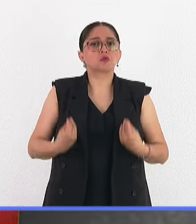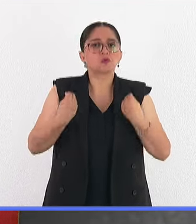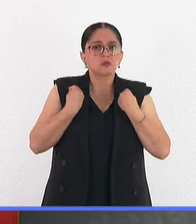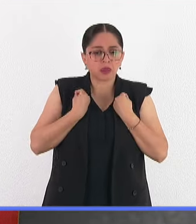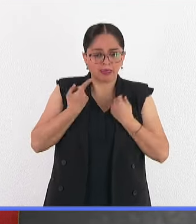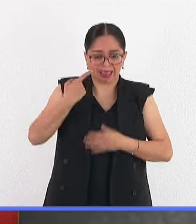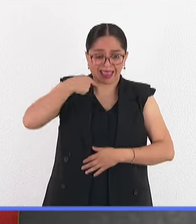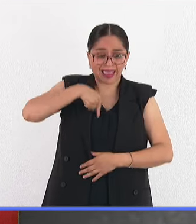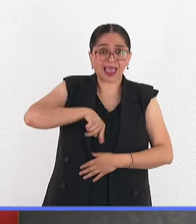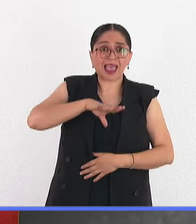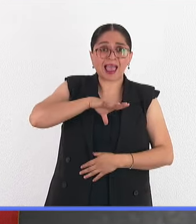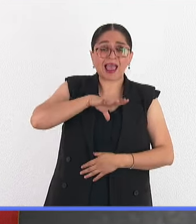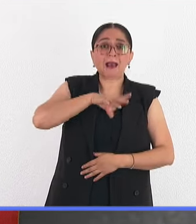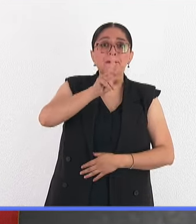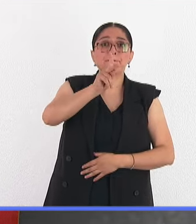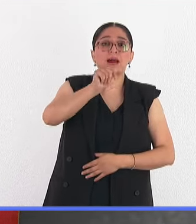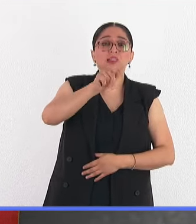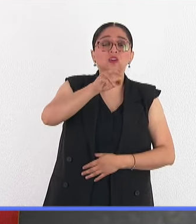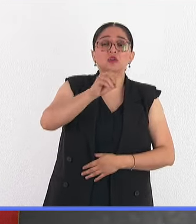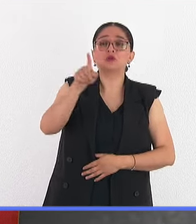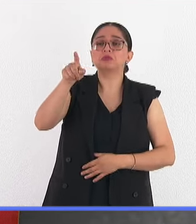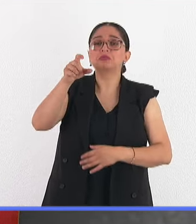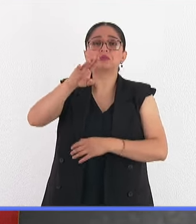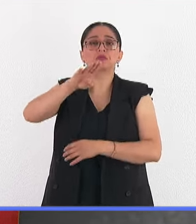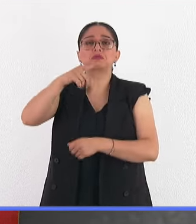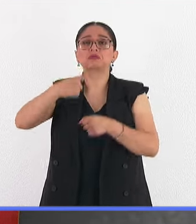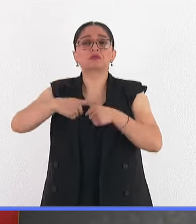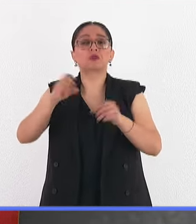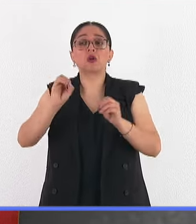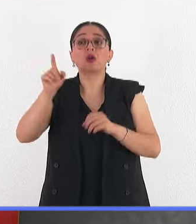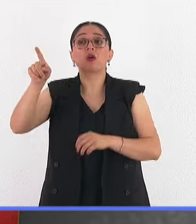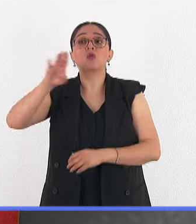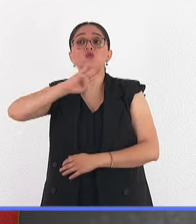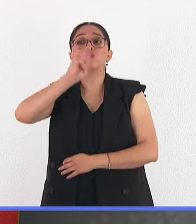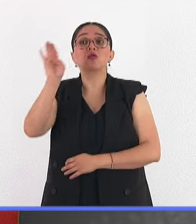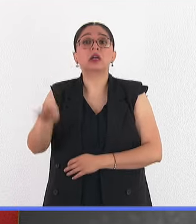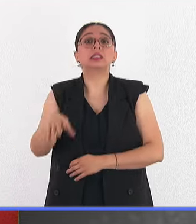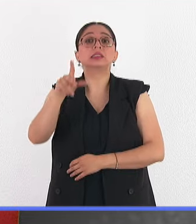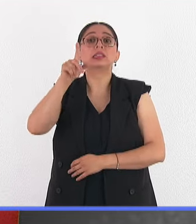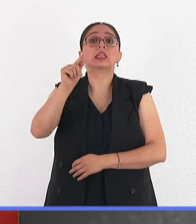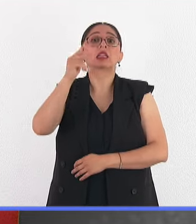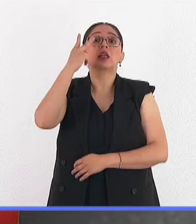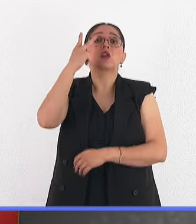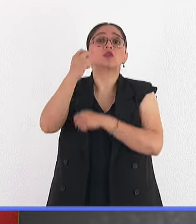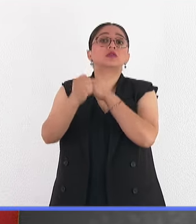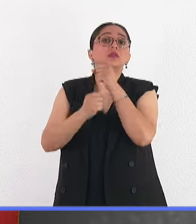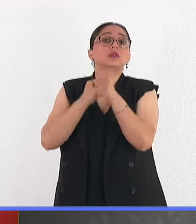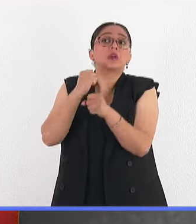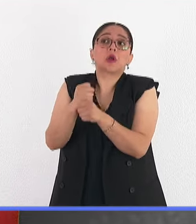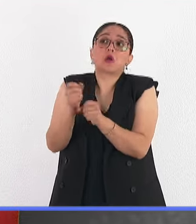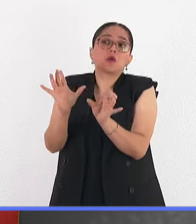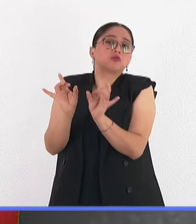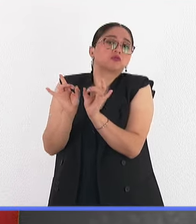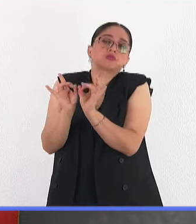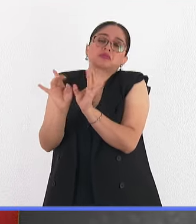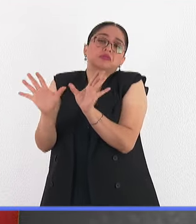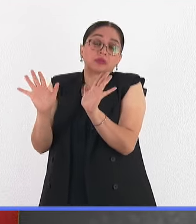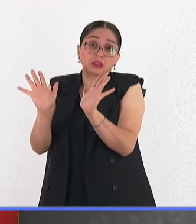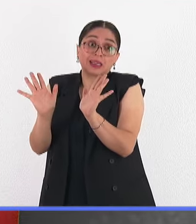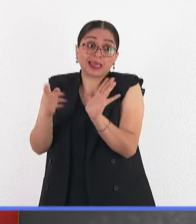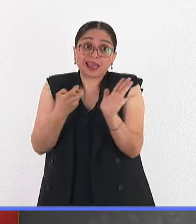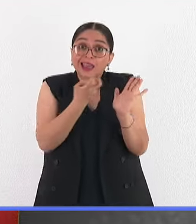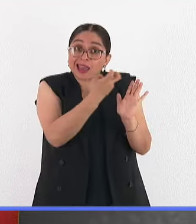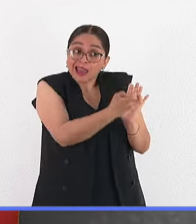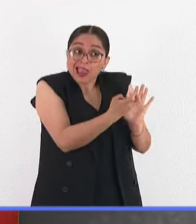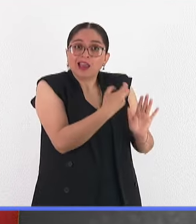pero nunca se enfermó. Ella murió a los 72 años de otras causas. Entonces, esto para mí es el